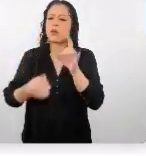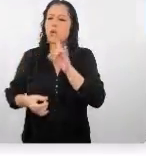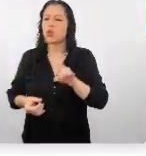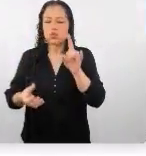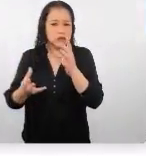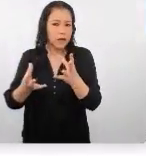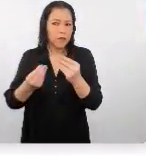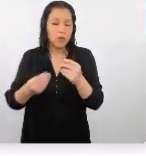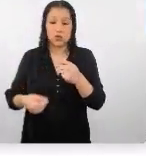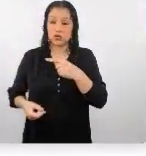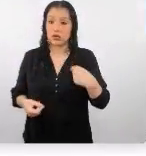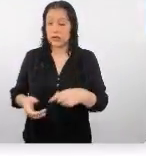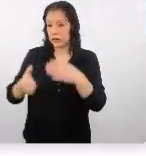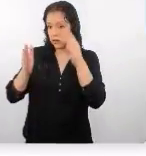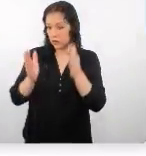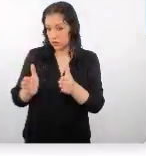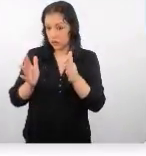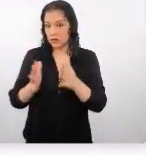los chinos